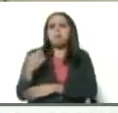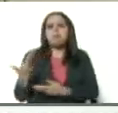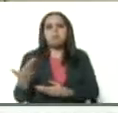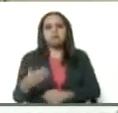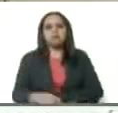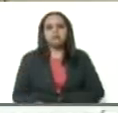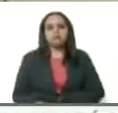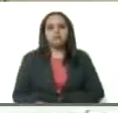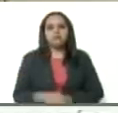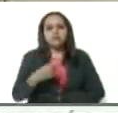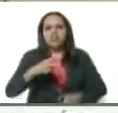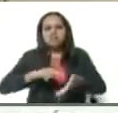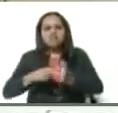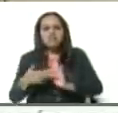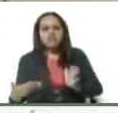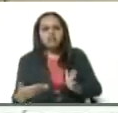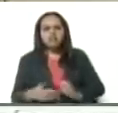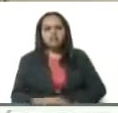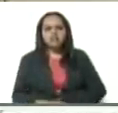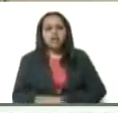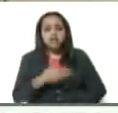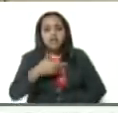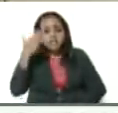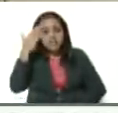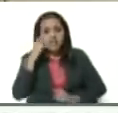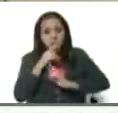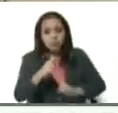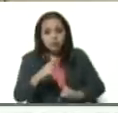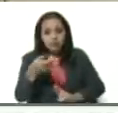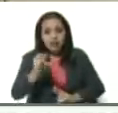qué sucede eso? Aquí está la respuesta. ¿Quieren saber la respuesta? Aquí está.